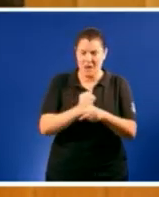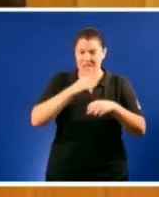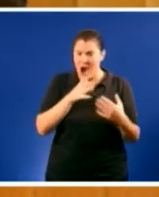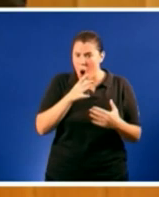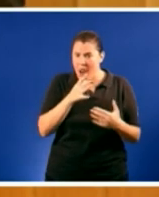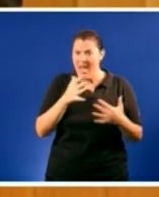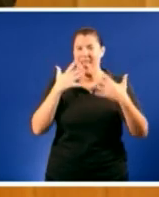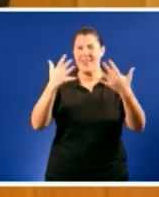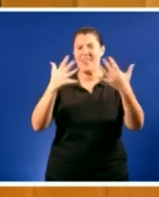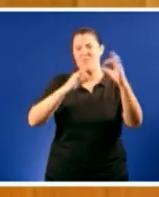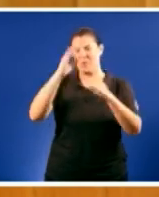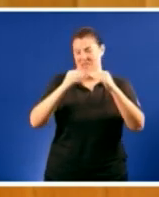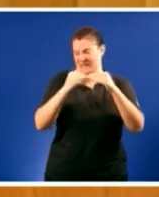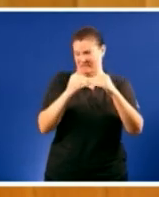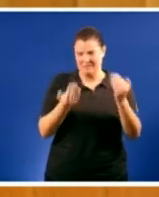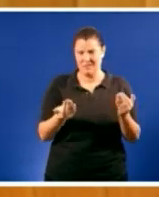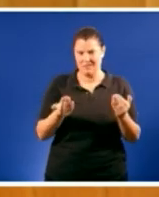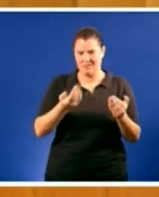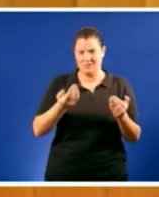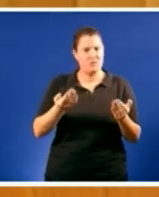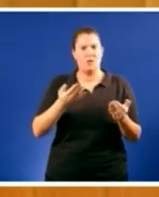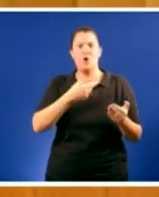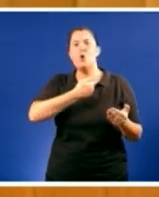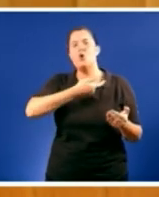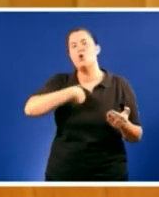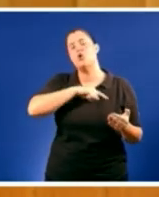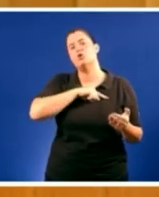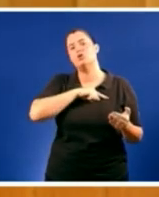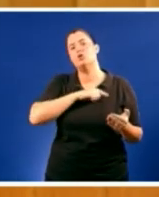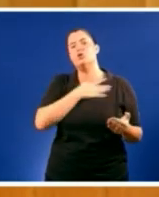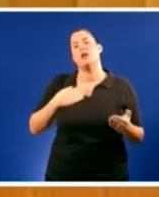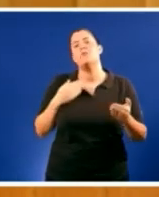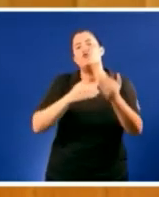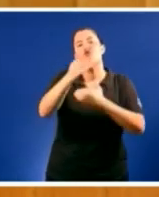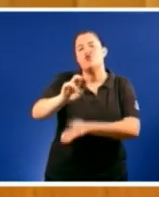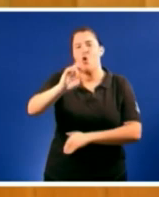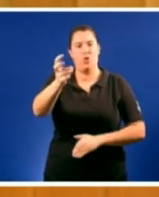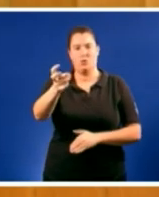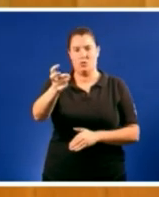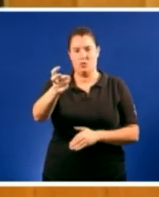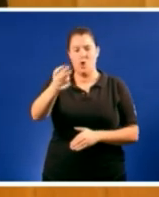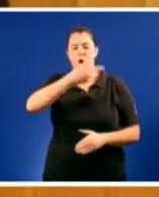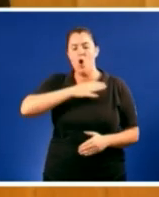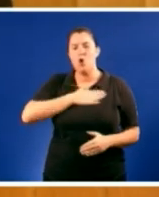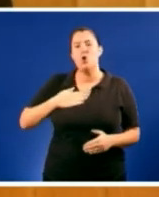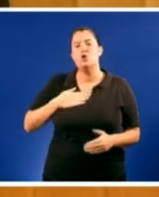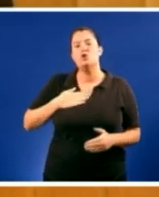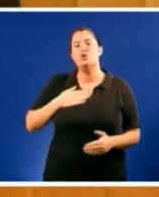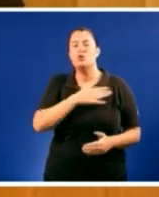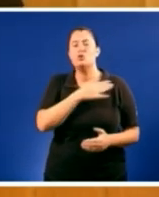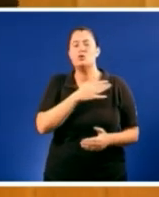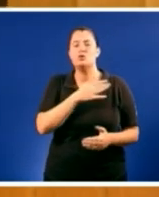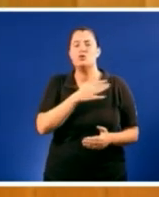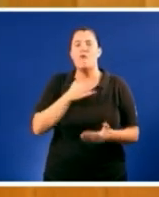nos non queremos ese futuro para Galiza non queremos un futuro onde se asuma como